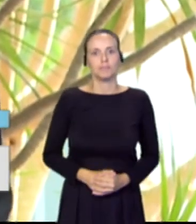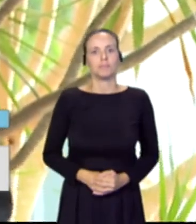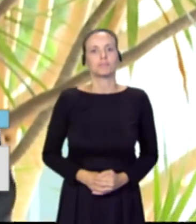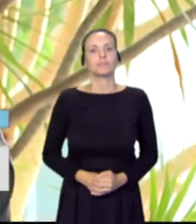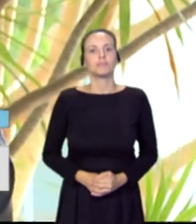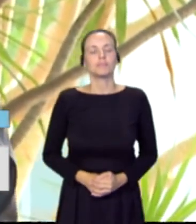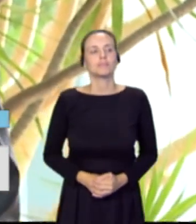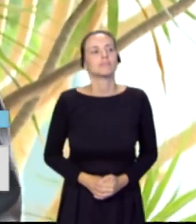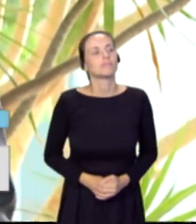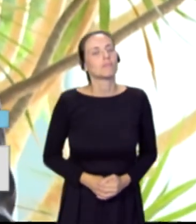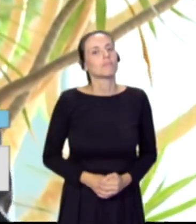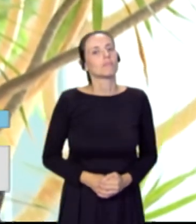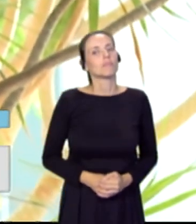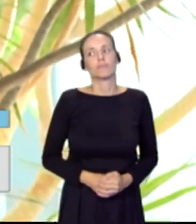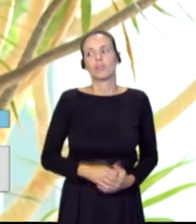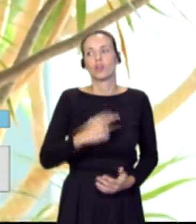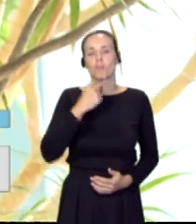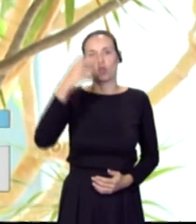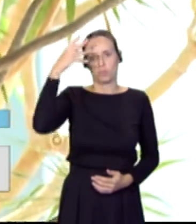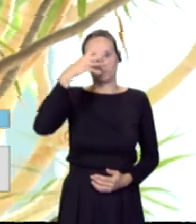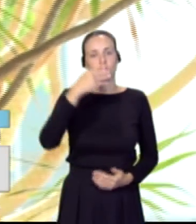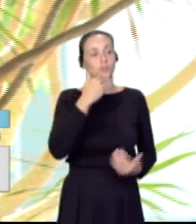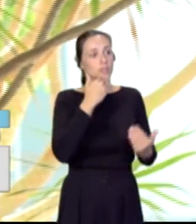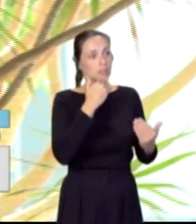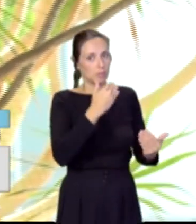Muchísimas gracias, querido vicepresidente.